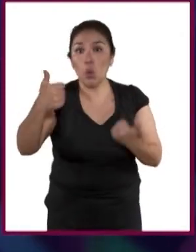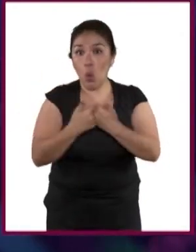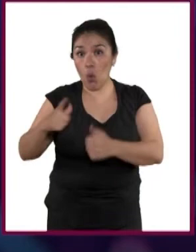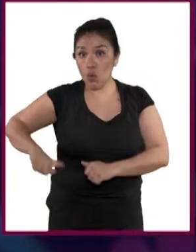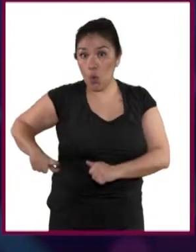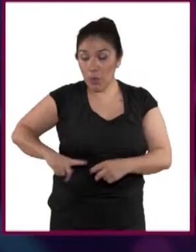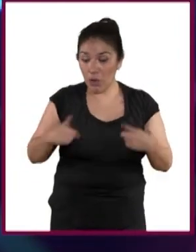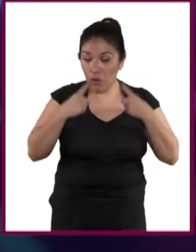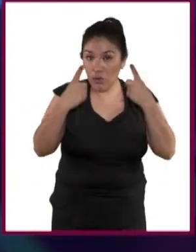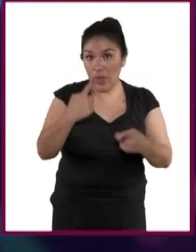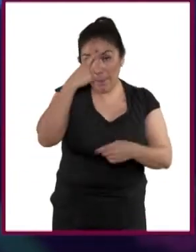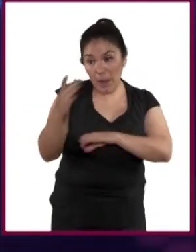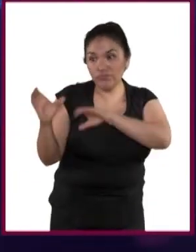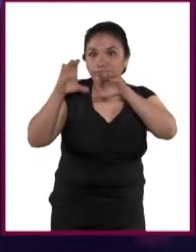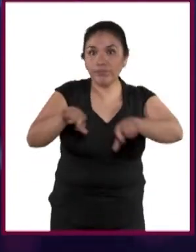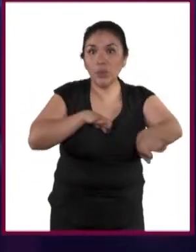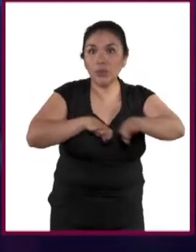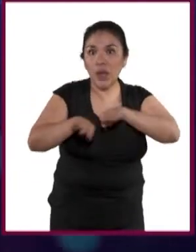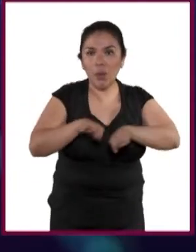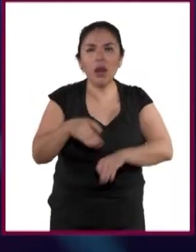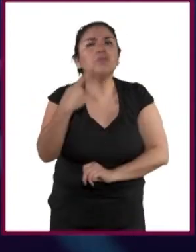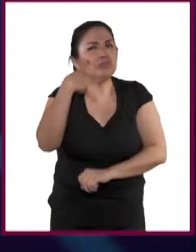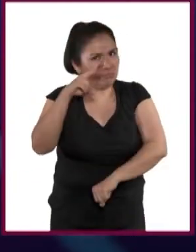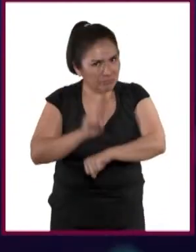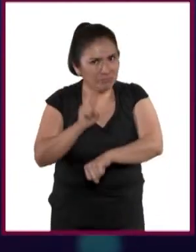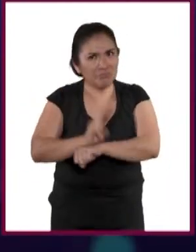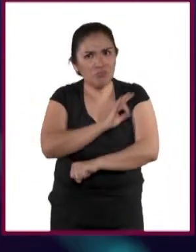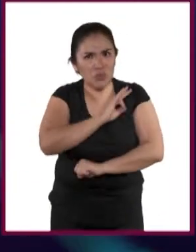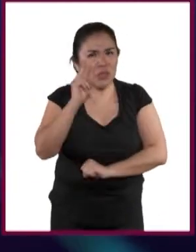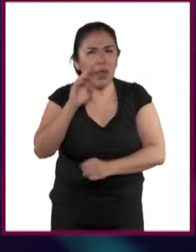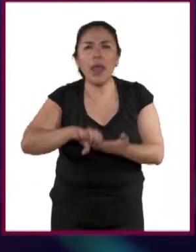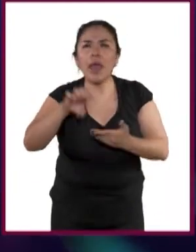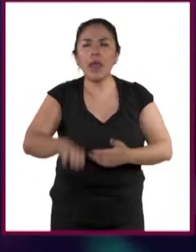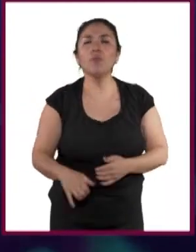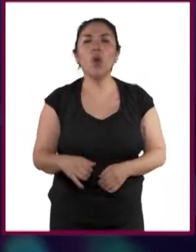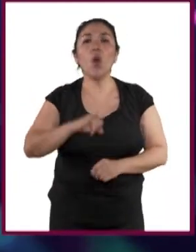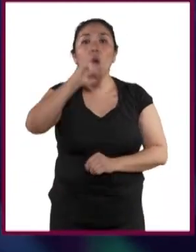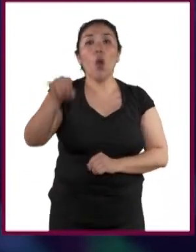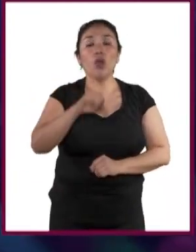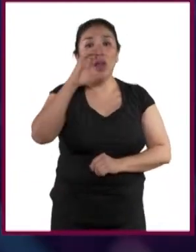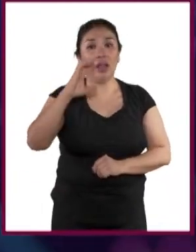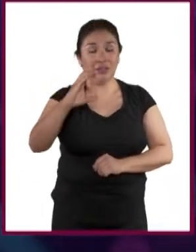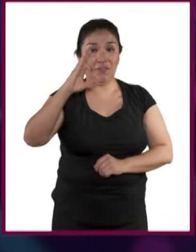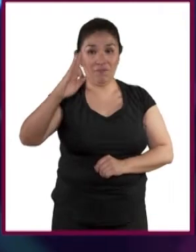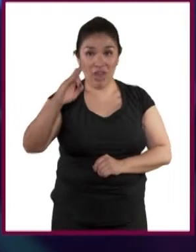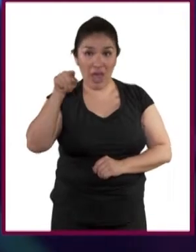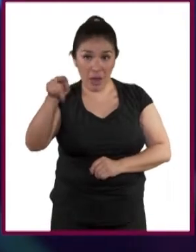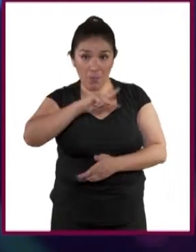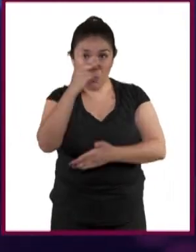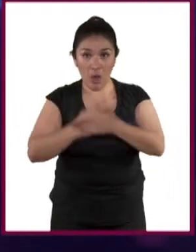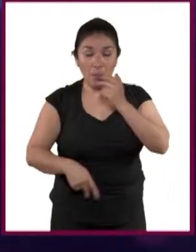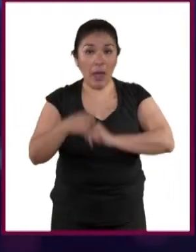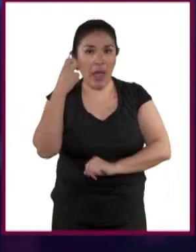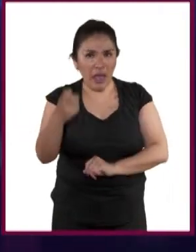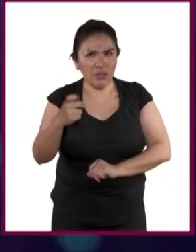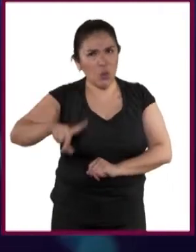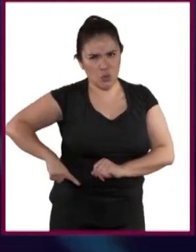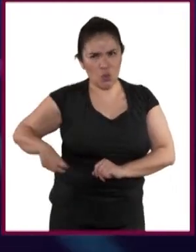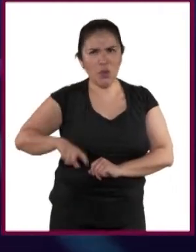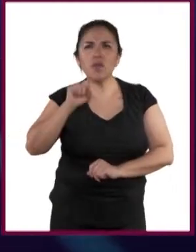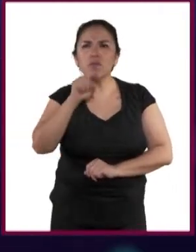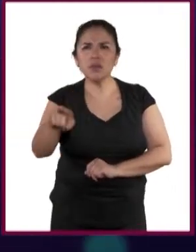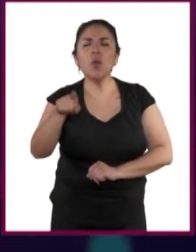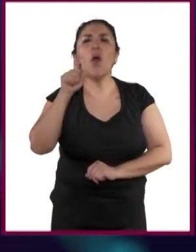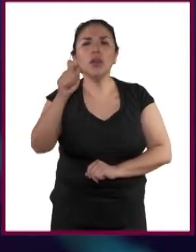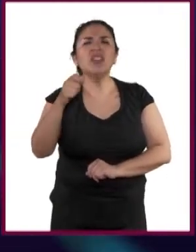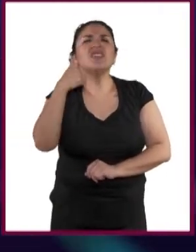gobierno están brindándose para que los jóvenes accedan a estas fotos. Por ejemplo, Jóvenes Construyendo el Futuro. Es un programa que